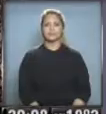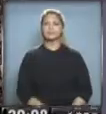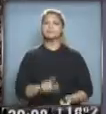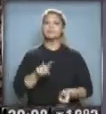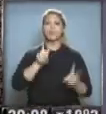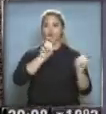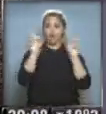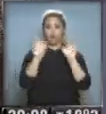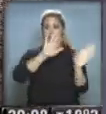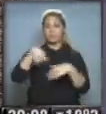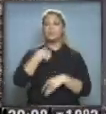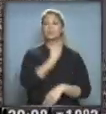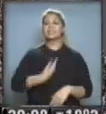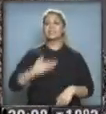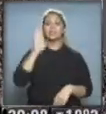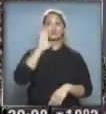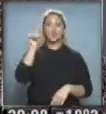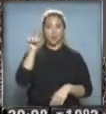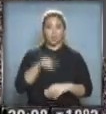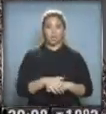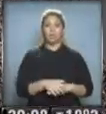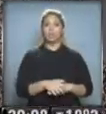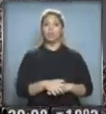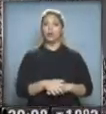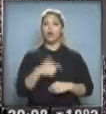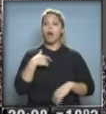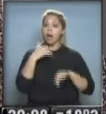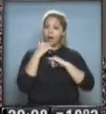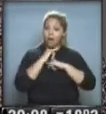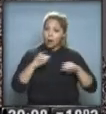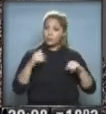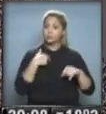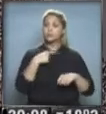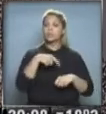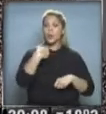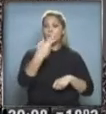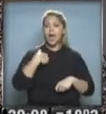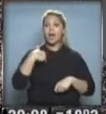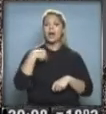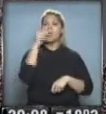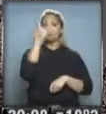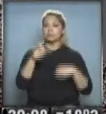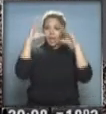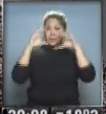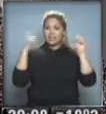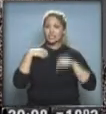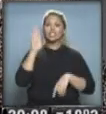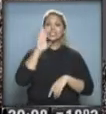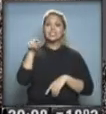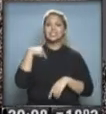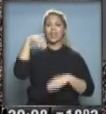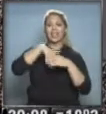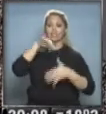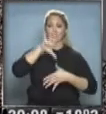Cambiamos de tema, el presidente de los Estados Unidos, Barack Obama, anunció que el próximo embajador norteamericano en la